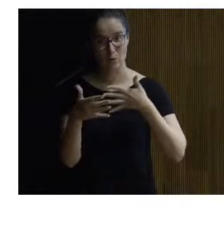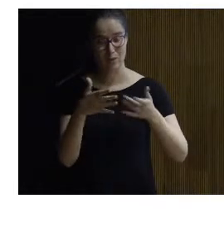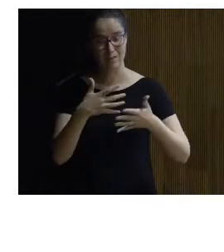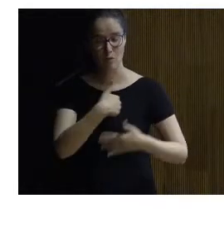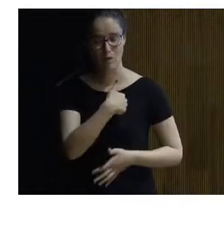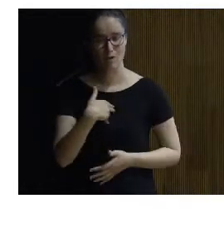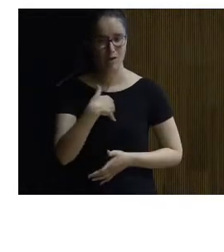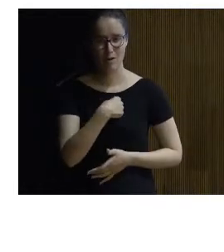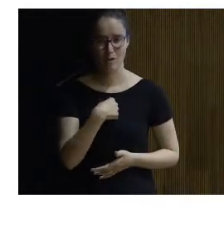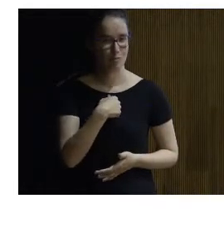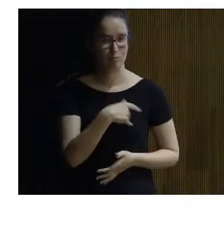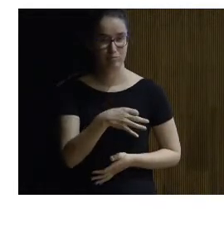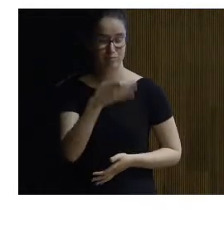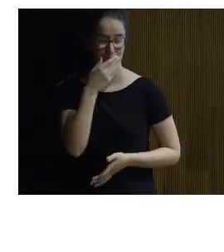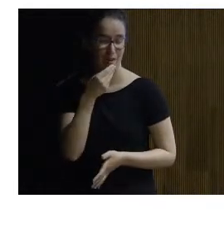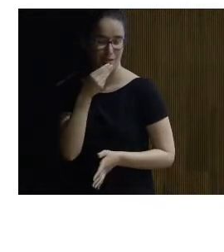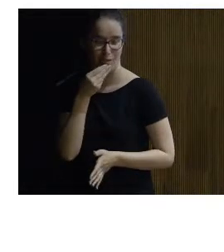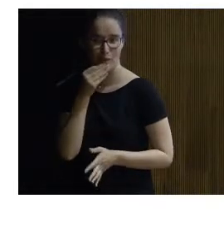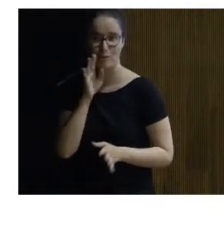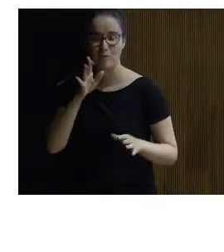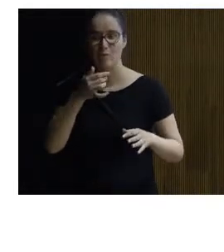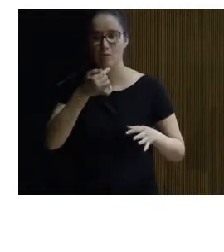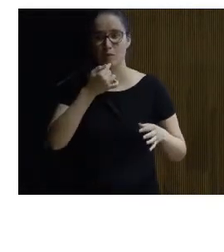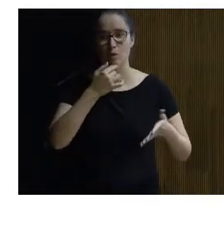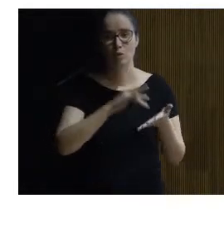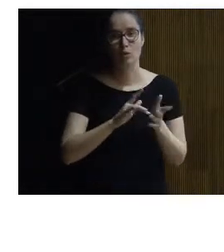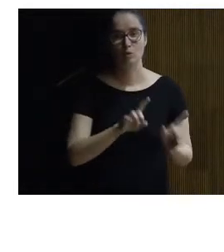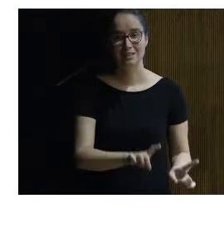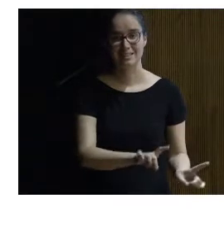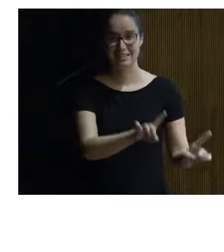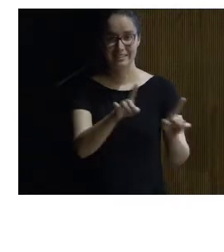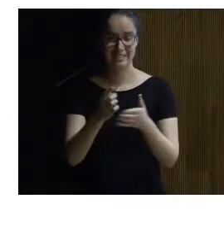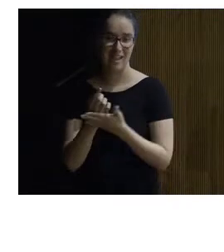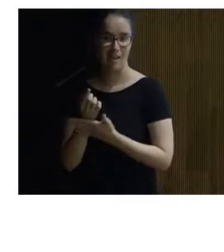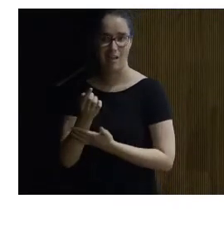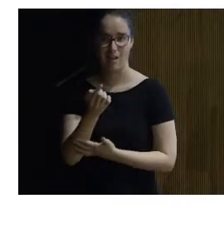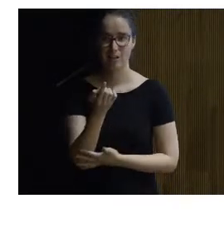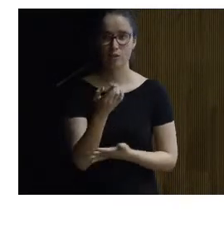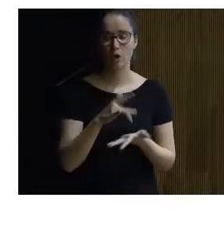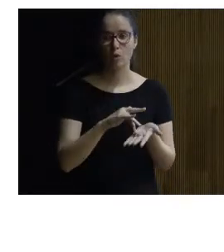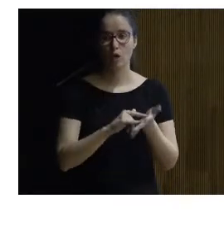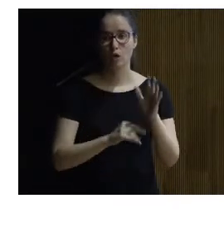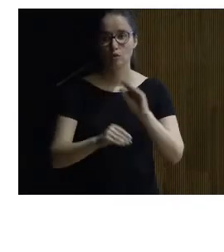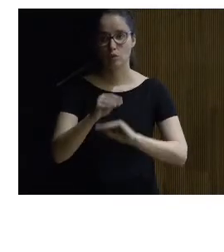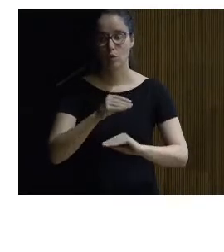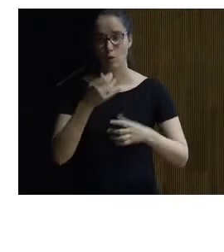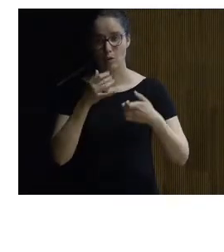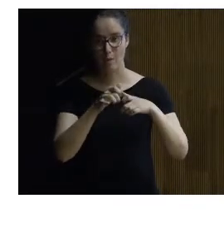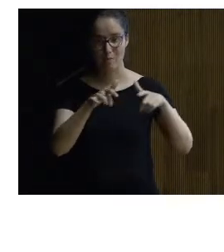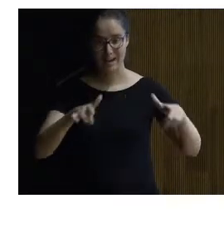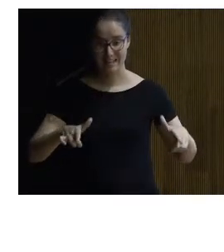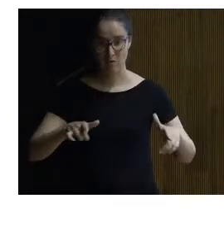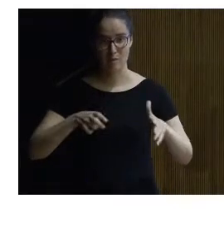funcionalidad y belleza ¿no? bueno como os digo hicimos un recorrido aquí pues aportamos una solución mediante una plataforma de